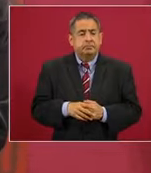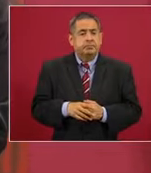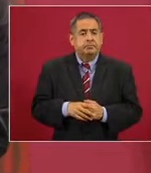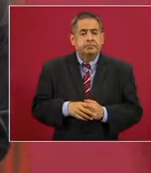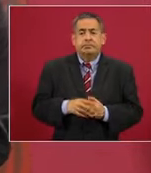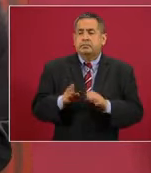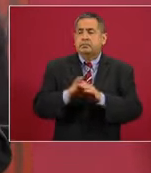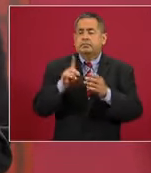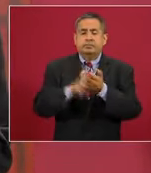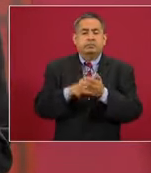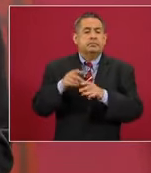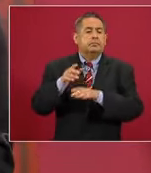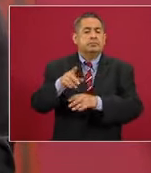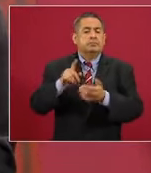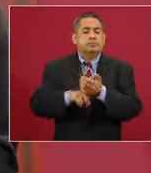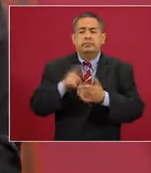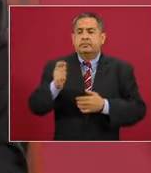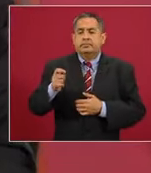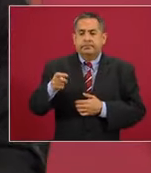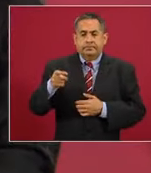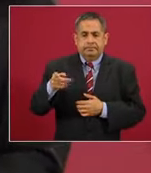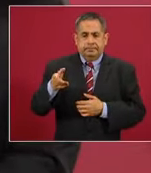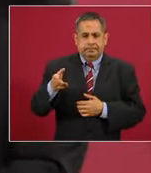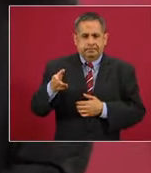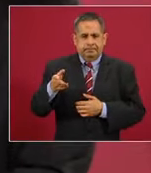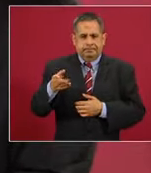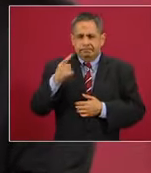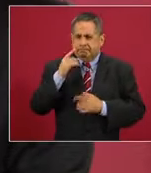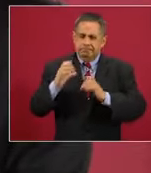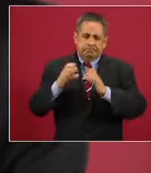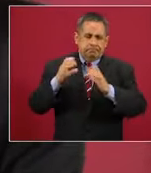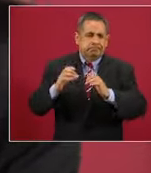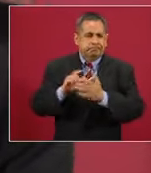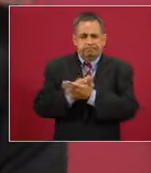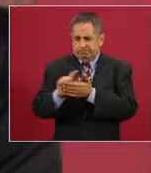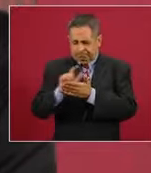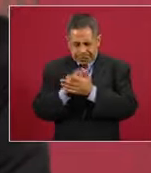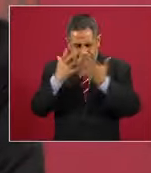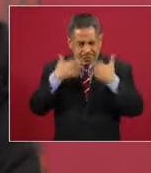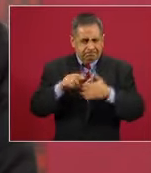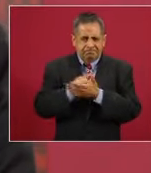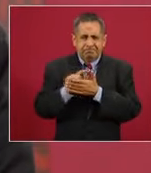sobre todo en lo que tiene que ver con lo preventivo, con la higiene. Sí.